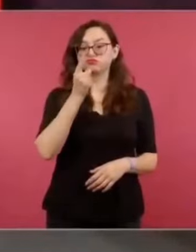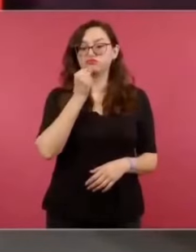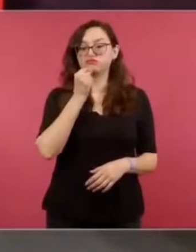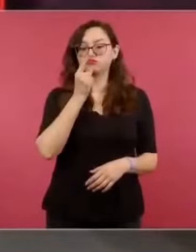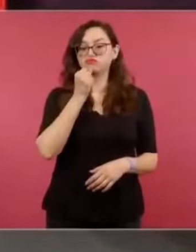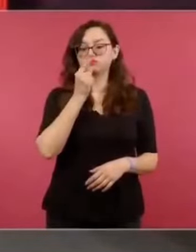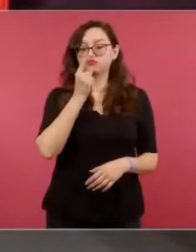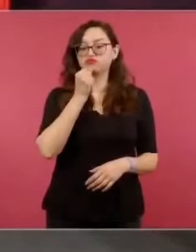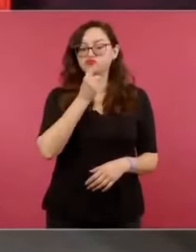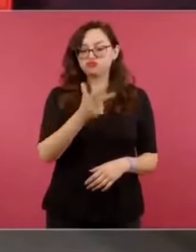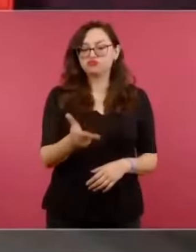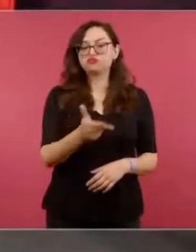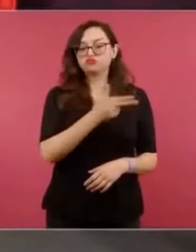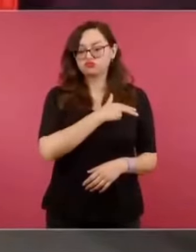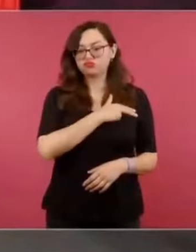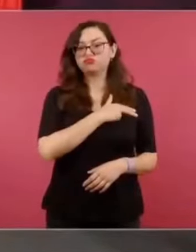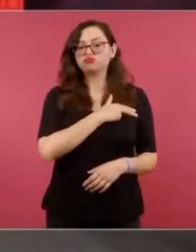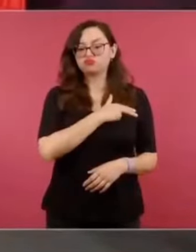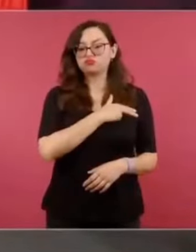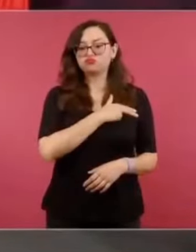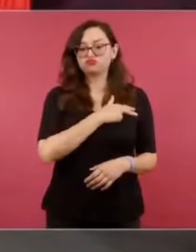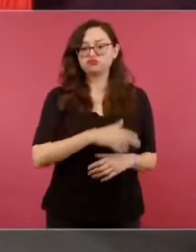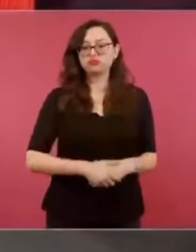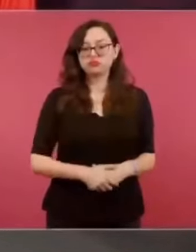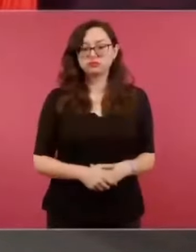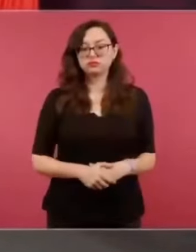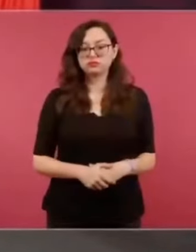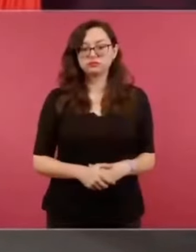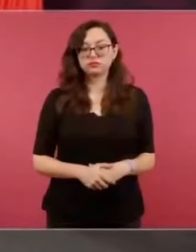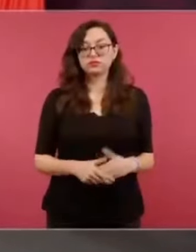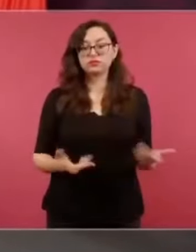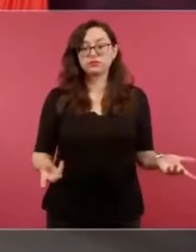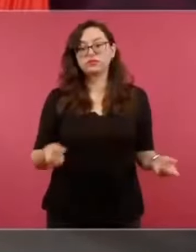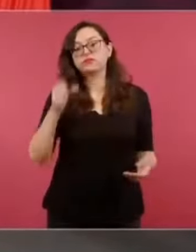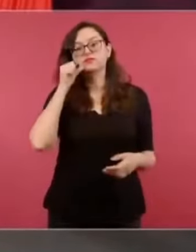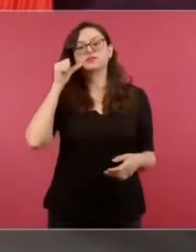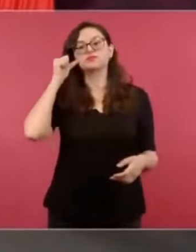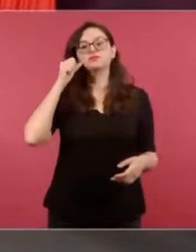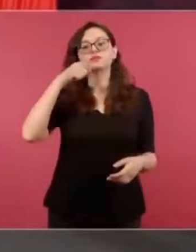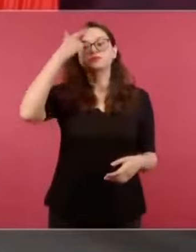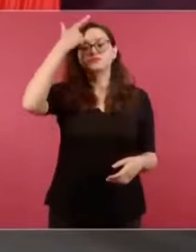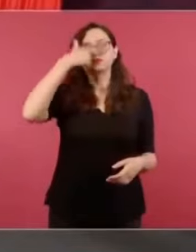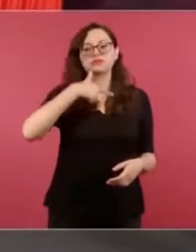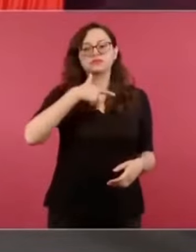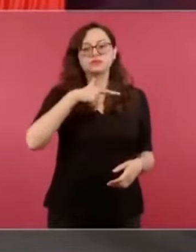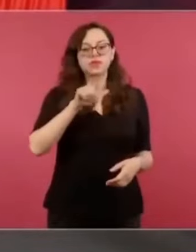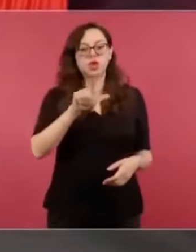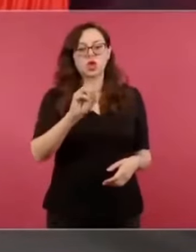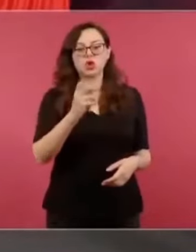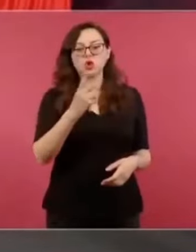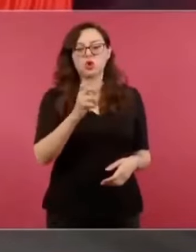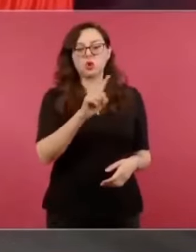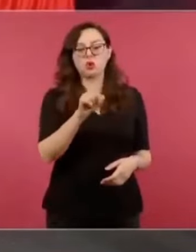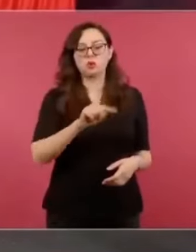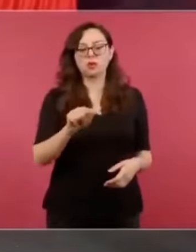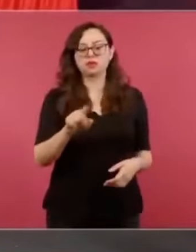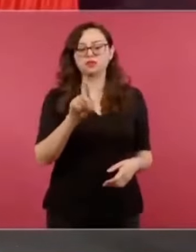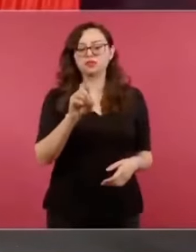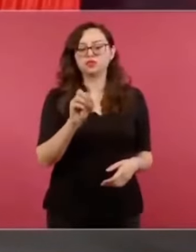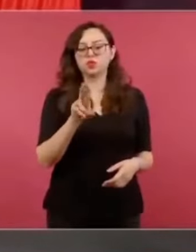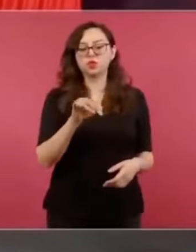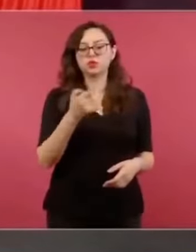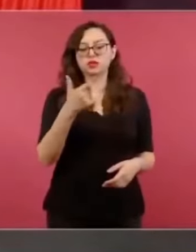Ayer me estaban comentando que cuando dio la noticia a López Dóriga, que le estaban informando,